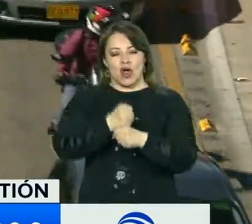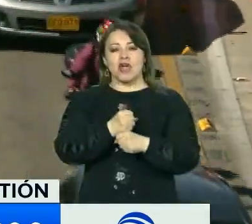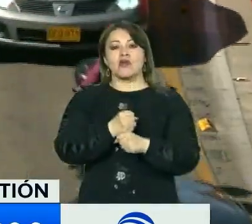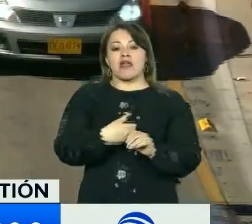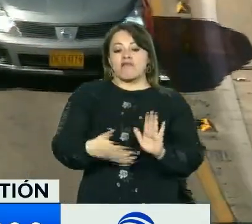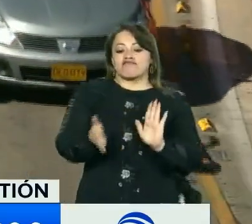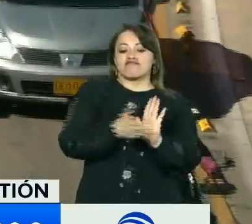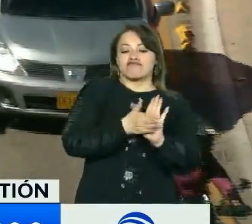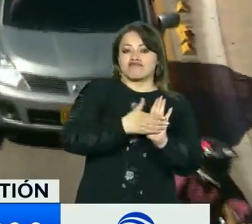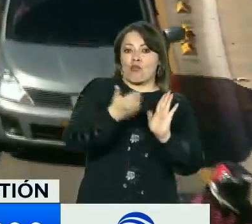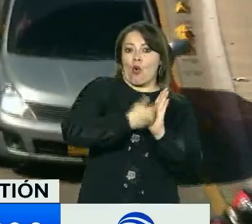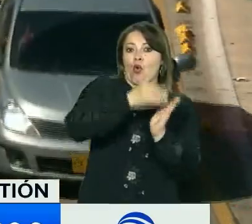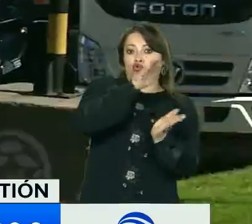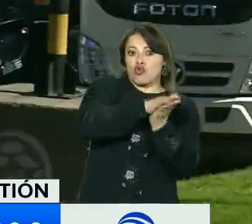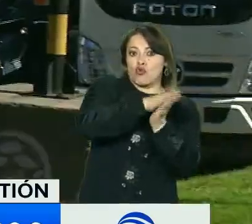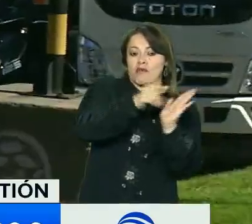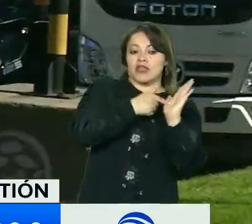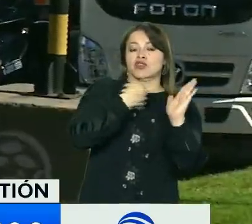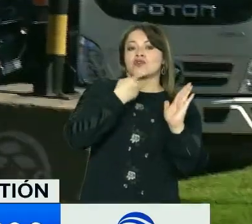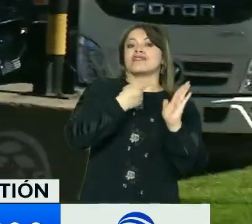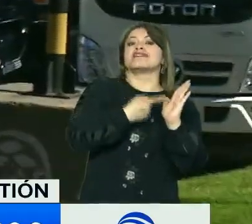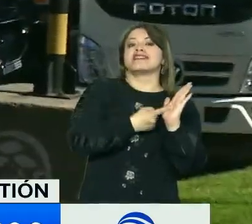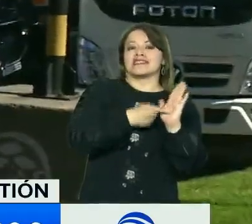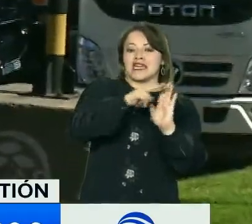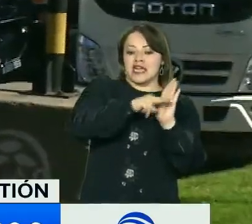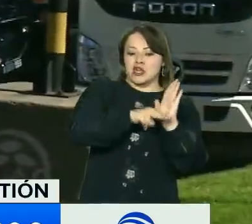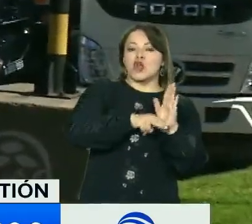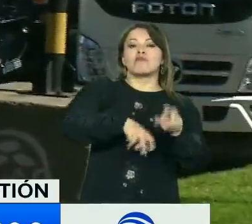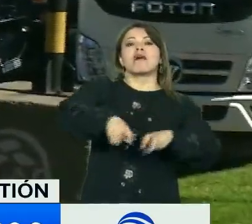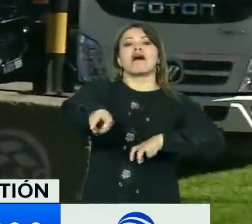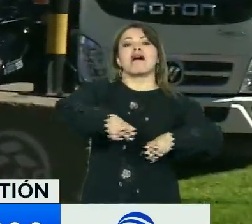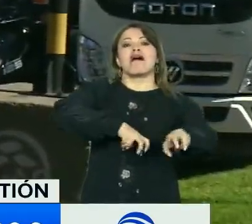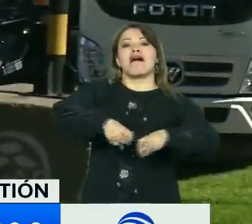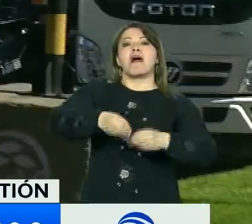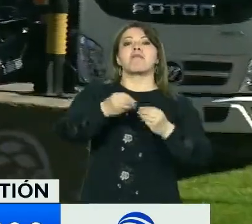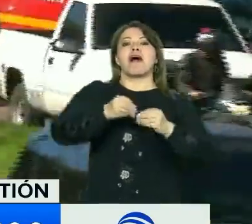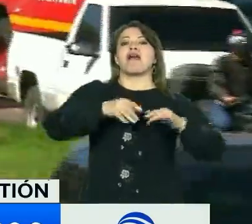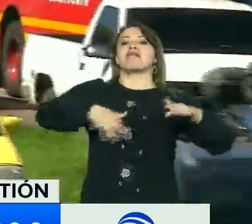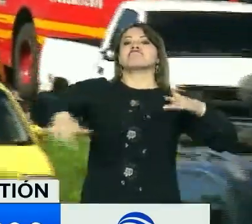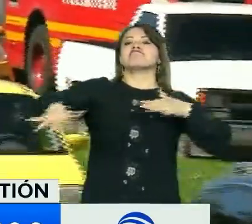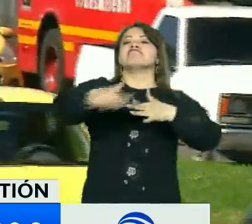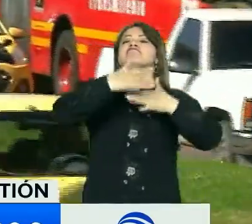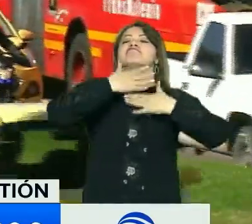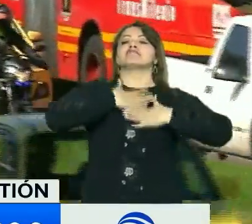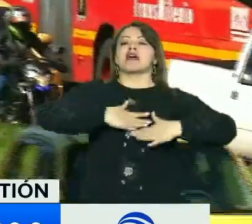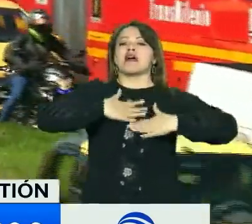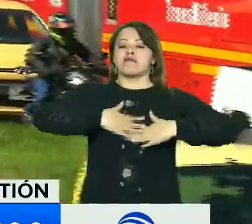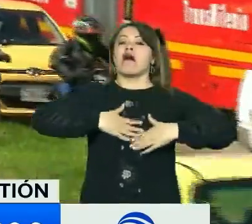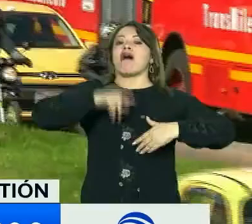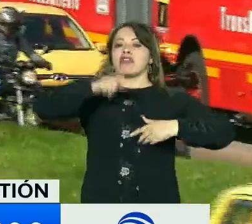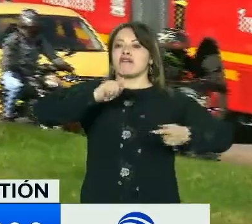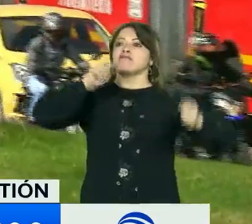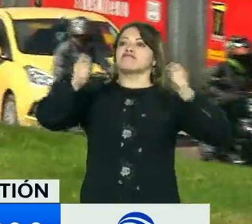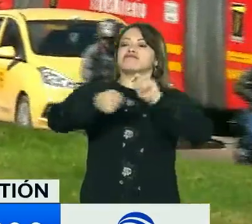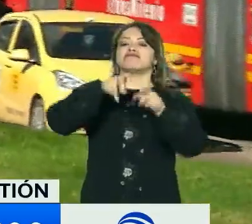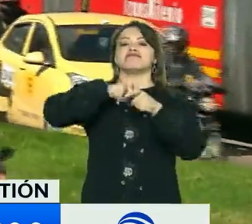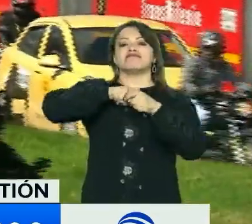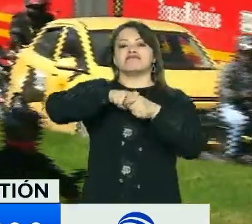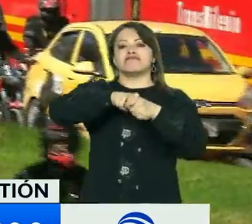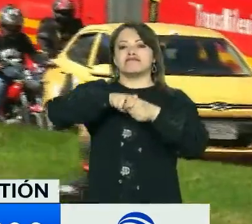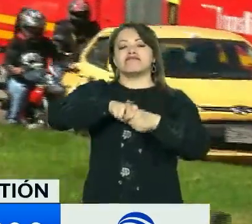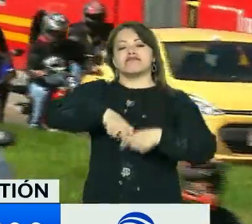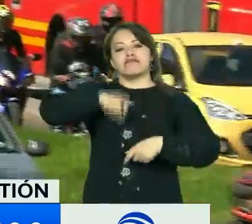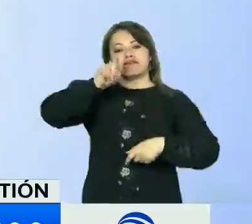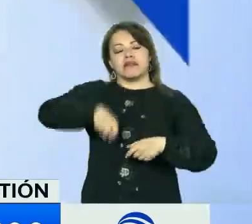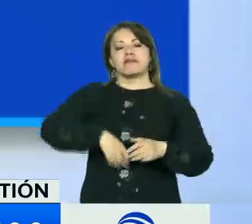documento que representa la política de movilidad motorizada cero y bajas emisiones para Bogotá, que contempla cambios en los medios de transporte de combustión.